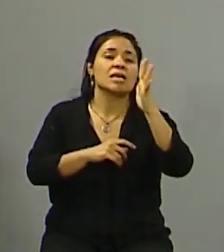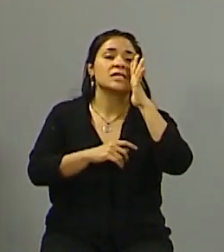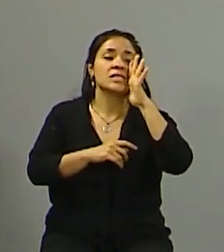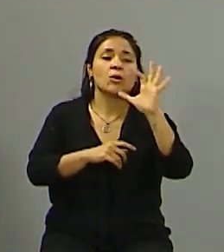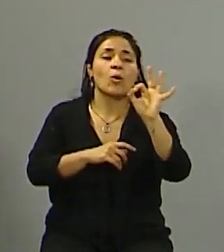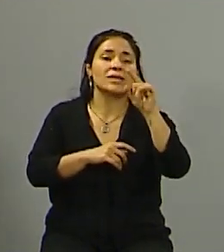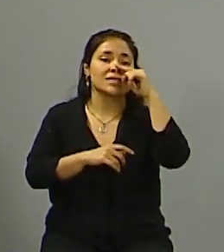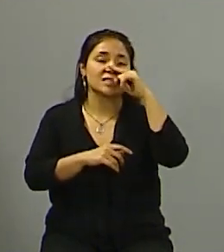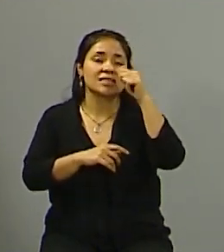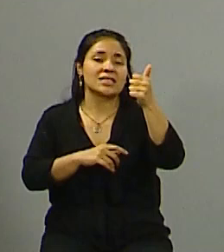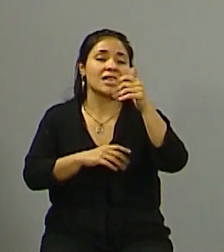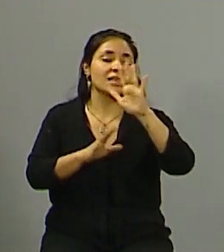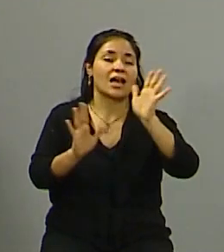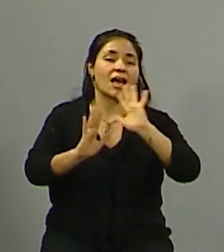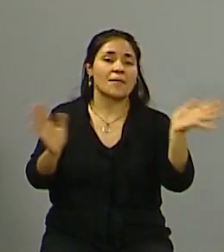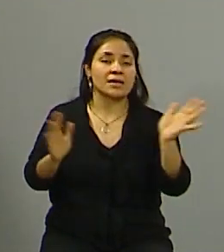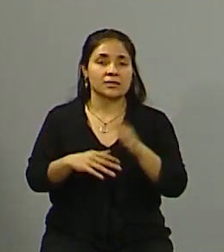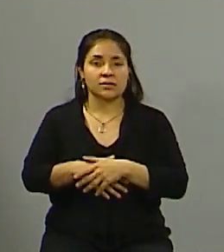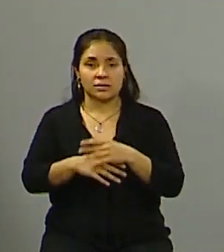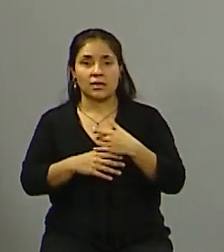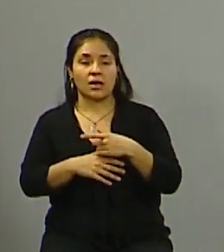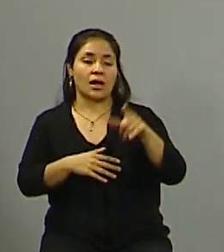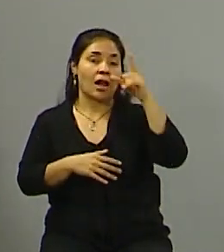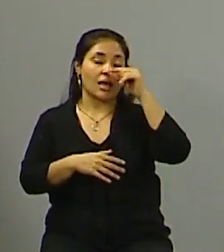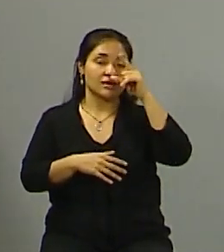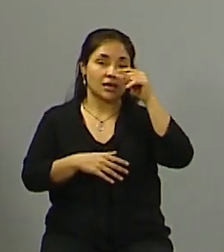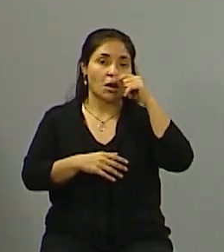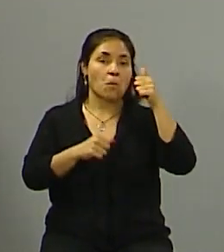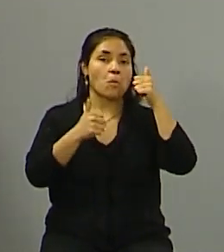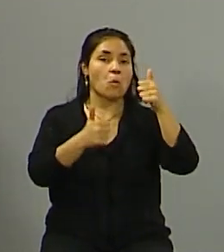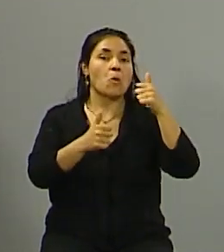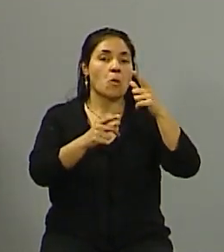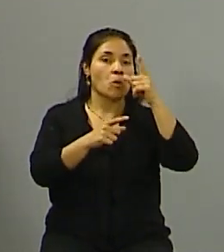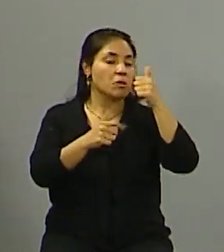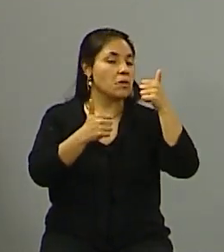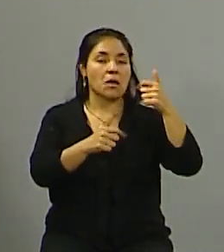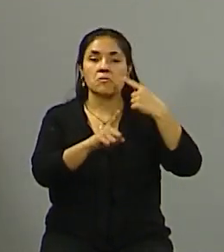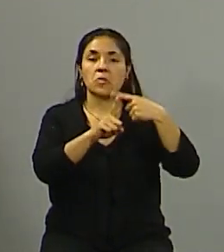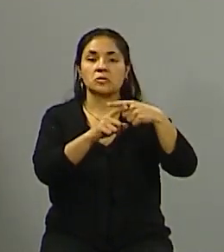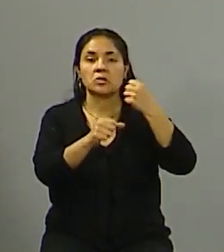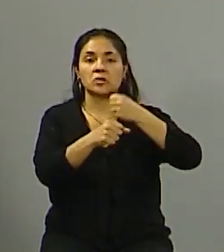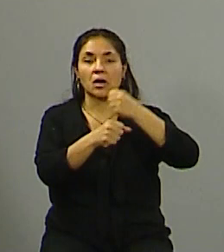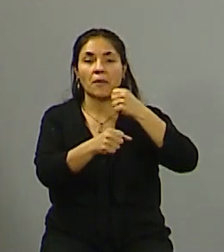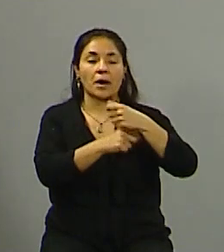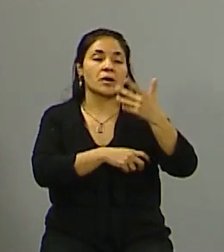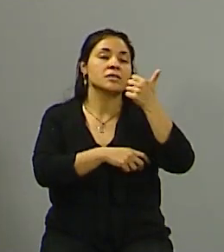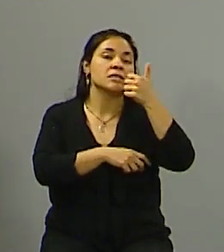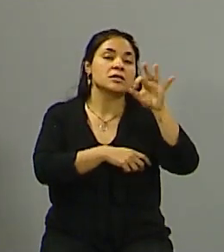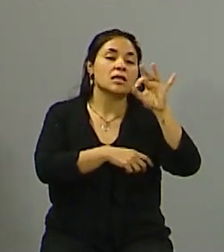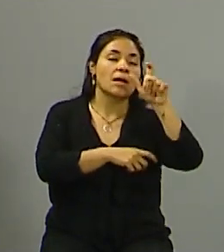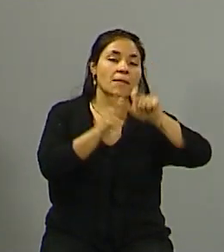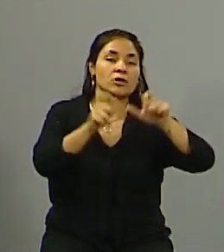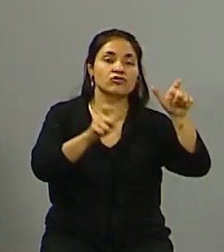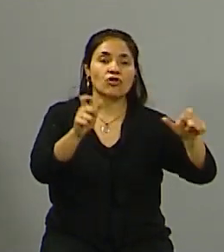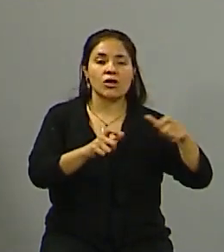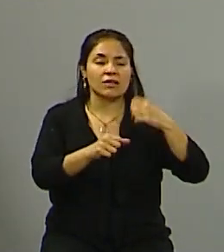departamento de la acera funcionó muy bien del 2015 al 2019 con 60 funcionarios entonces nosotros queremos volver a eso y creo que podemos bajarlo